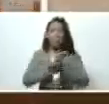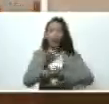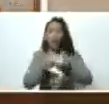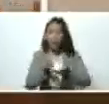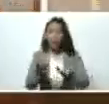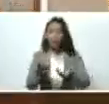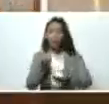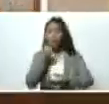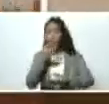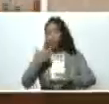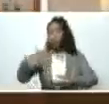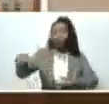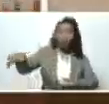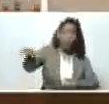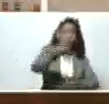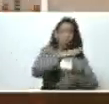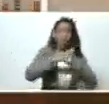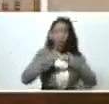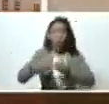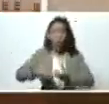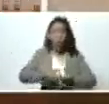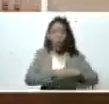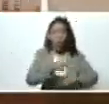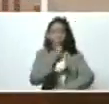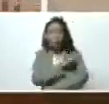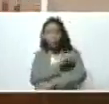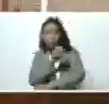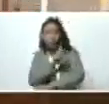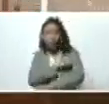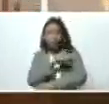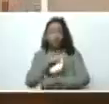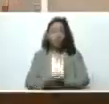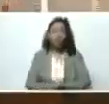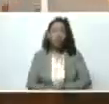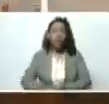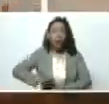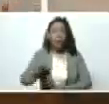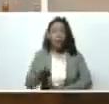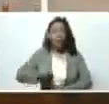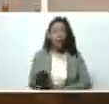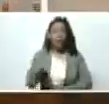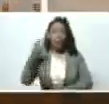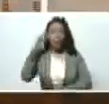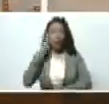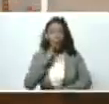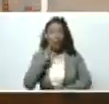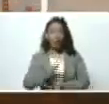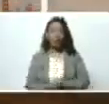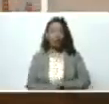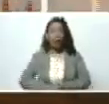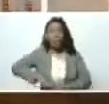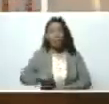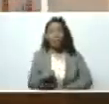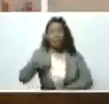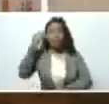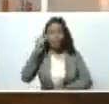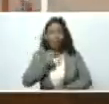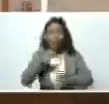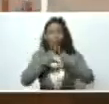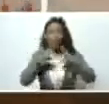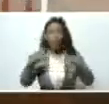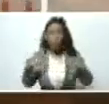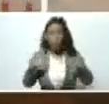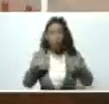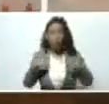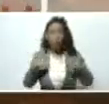estamos todos abocados, los bomberos, protección civil, la policía bolivariana, la policía de Sucre, todos, y las